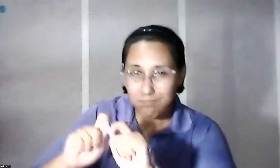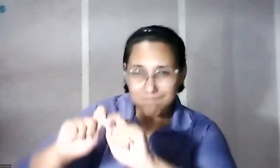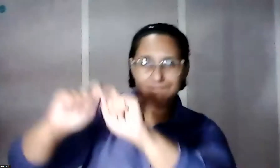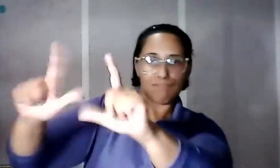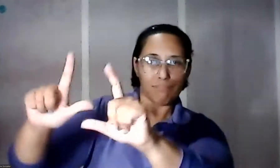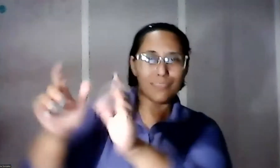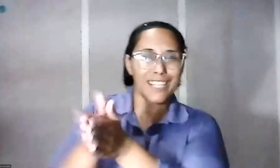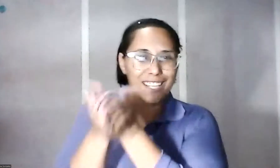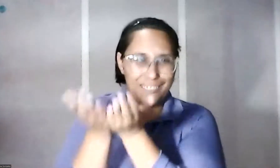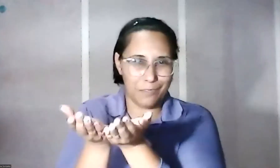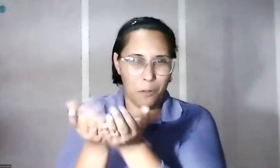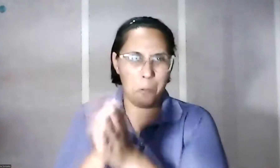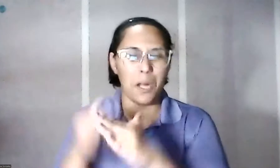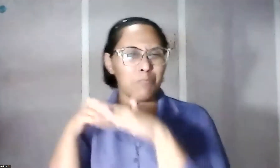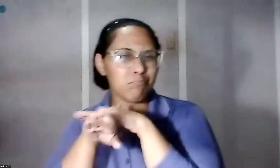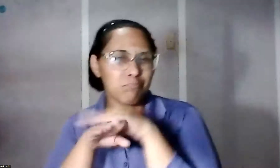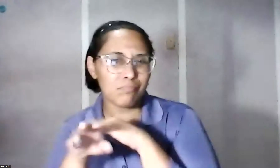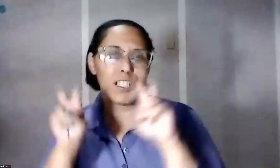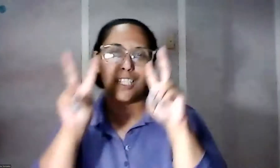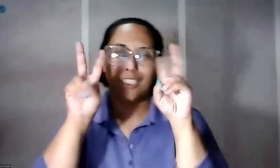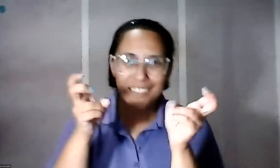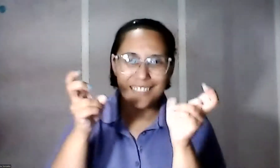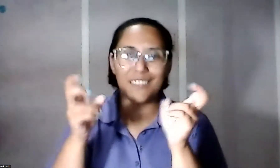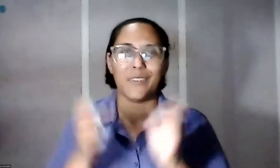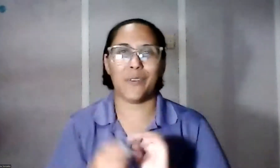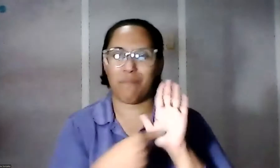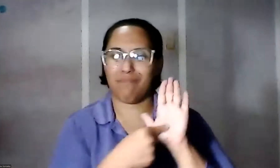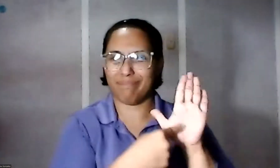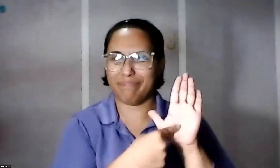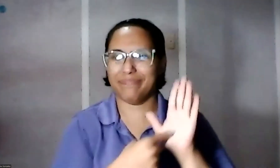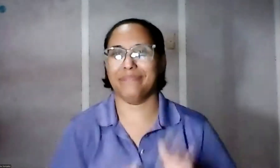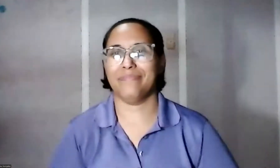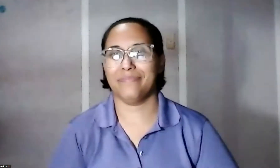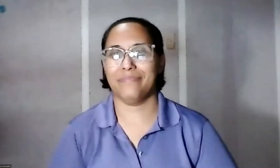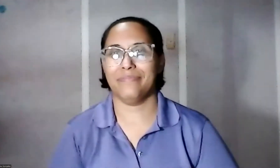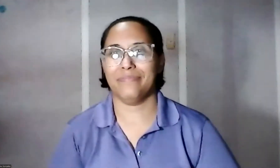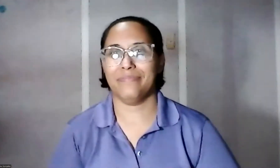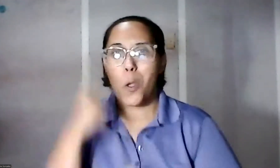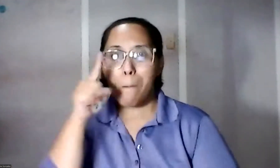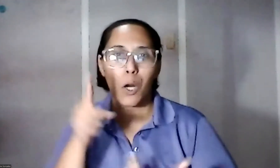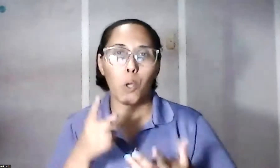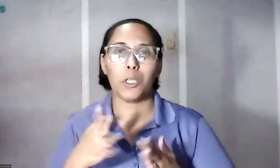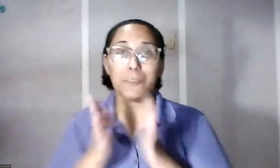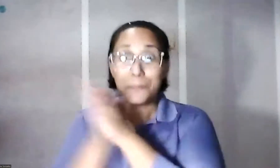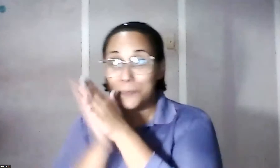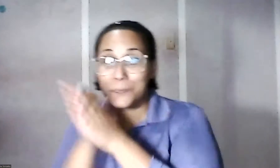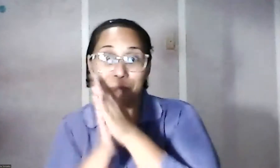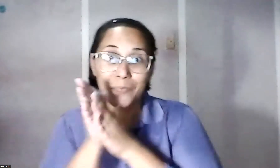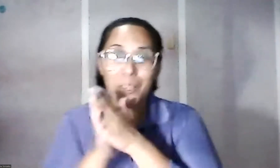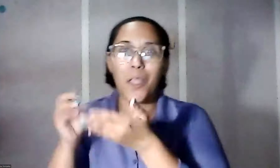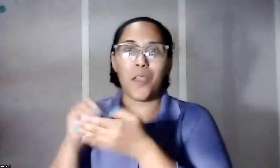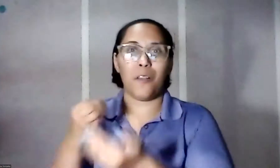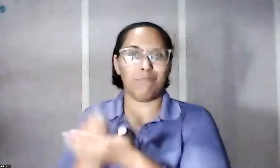para que tengan el título y la portada, perdonando la redundancia, para los que estén interesados en comprar el